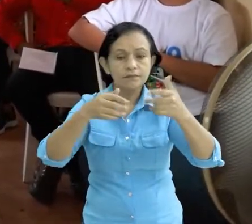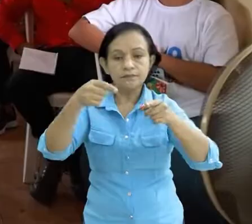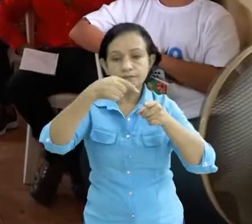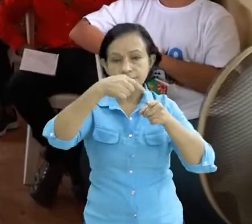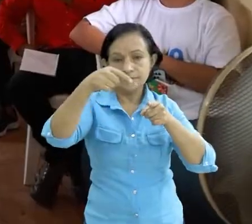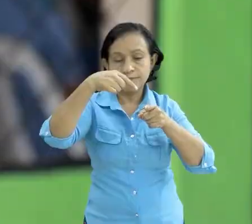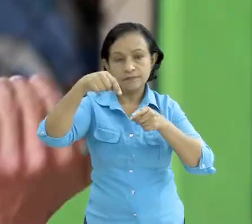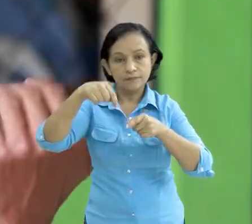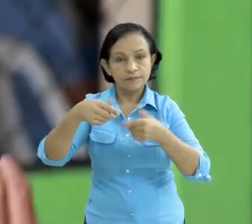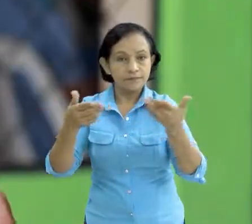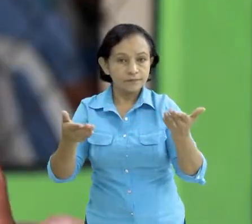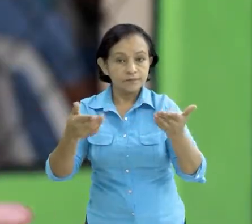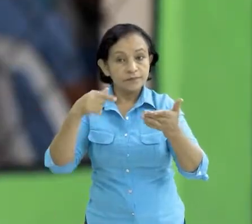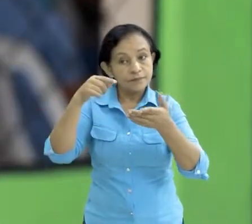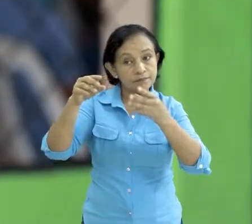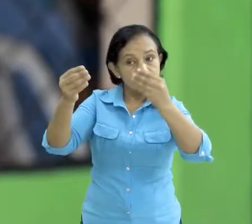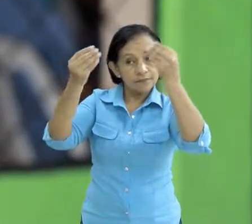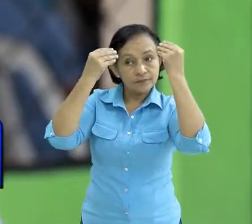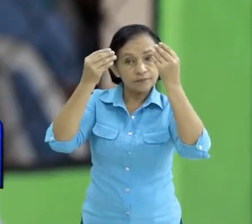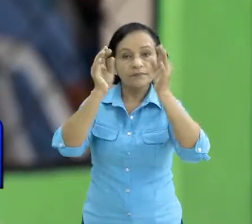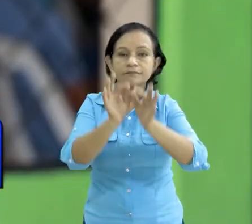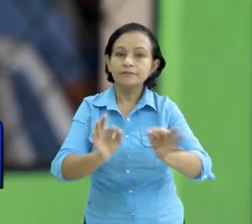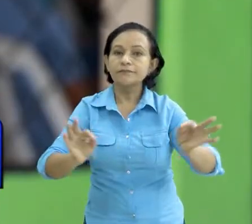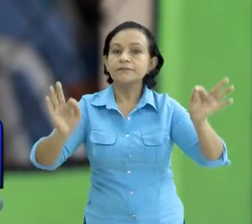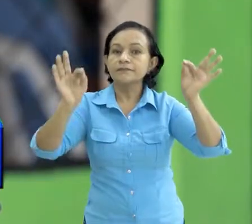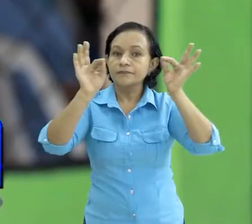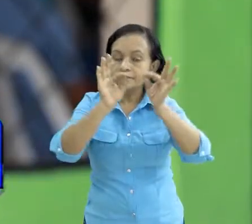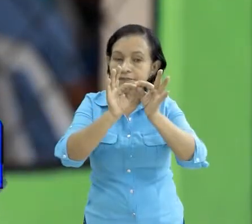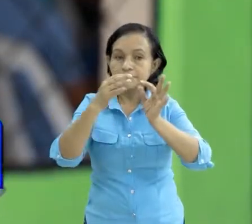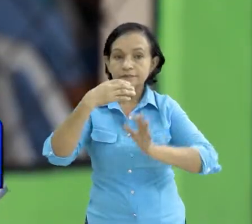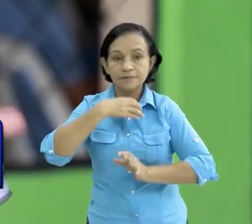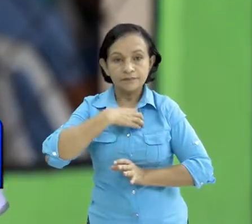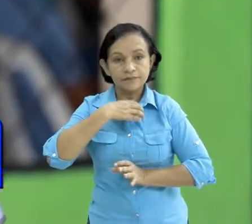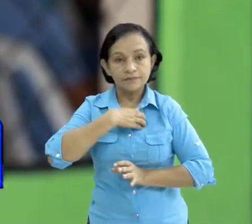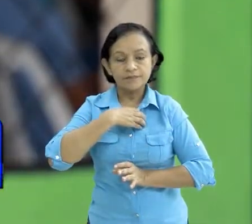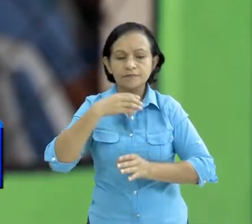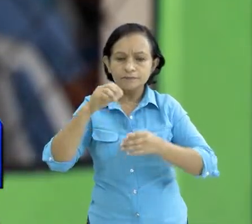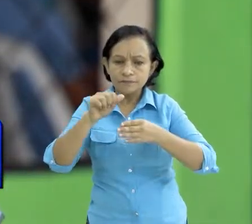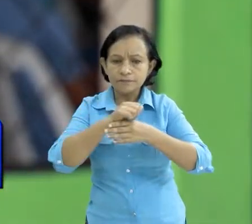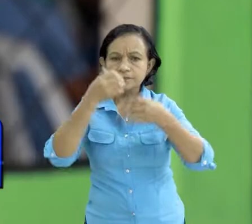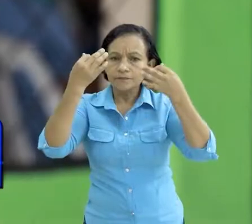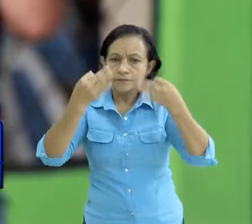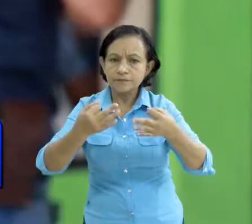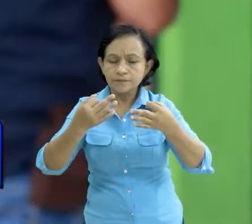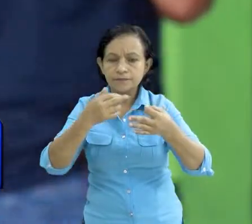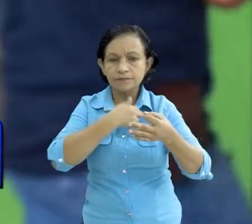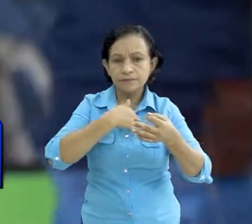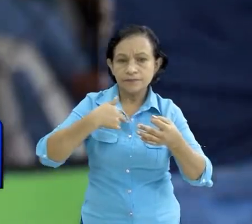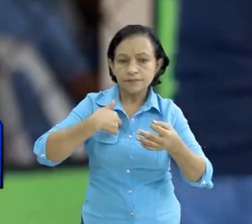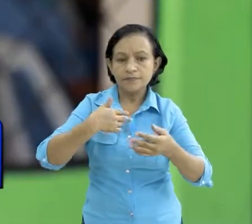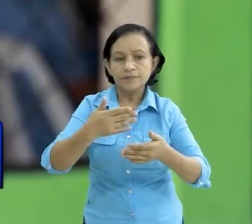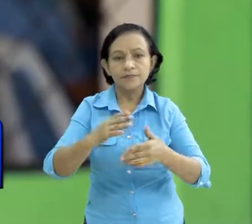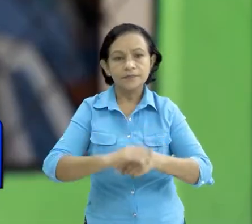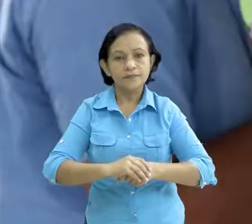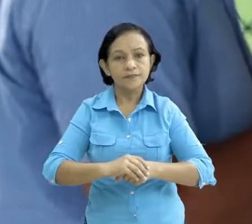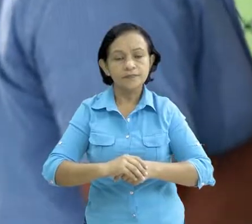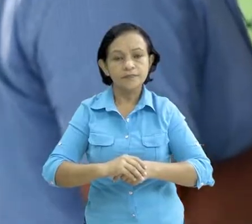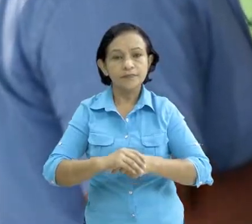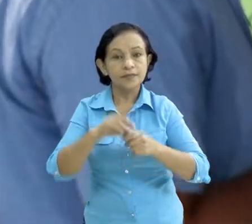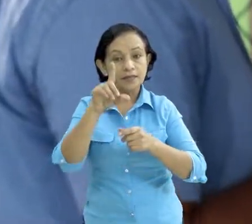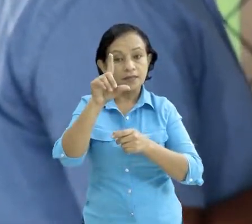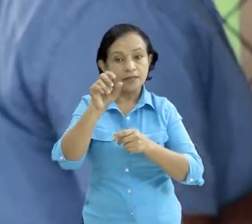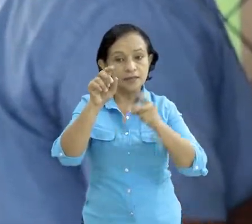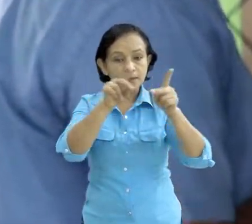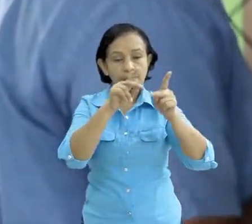el municipio entonces estas capacitaciones son muy importantes para estar nosotros competentes para cualquier acción que vayamos a tomar somos